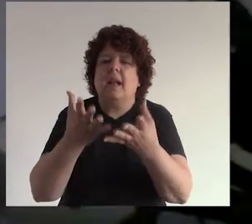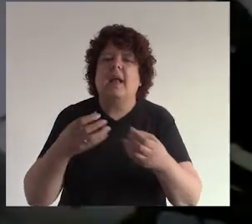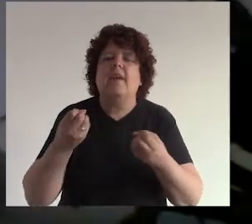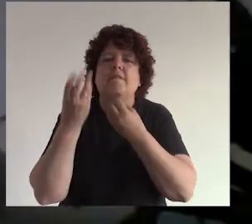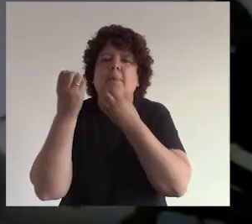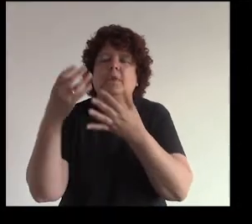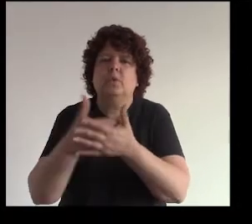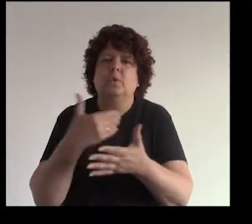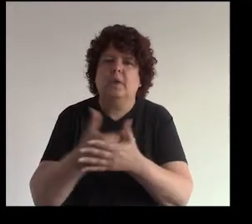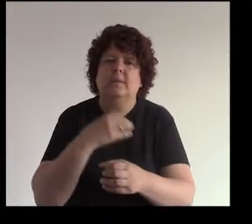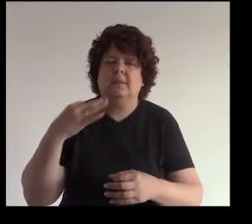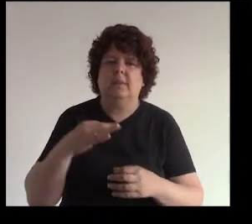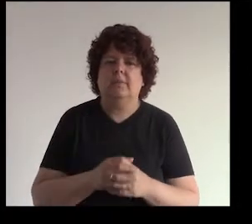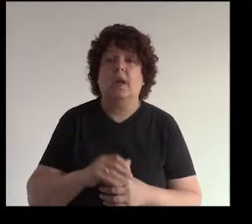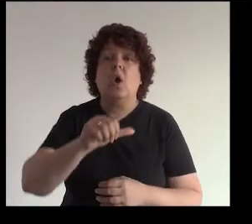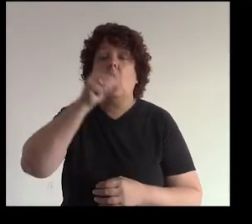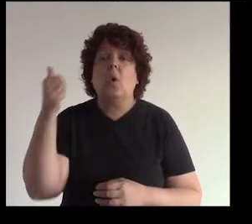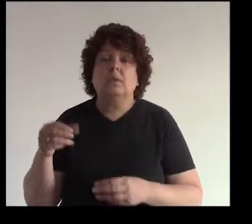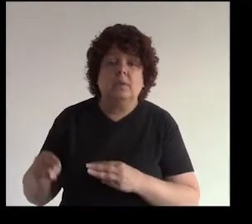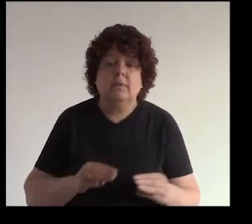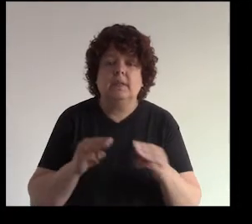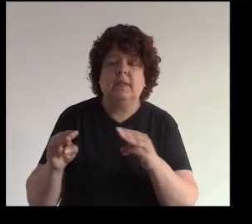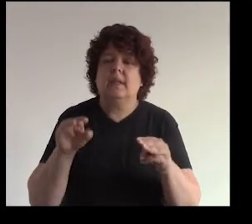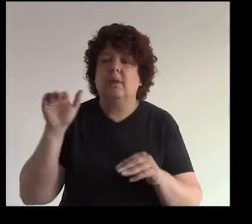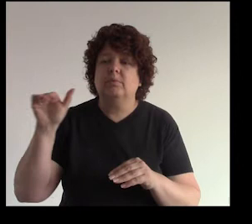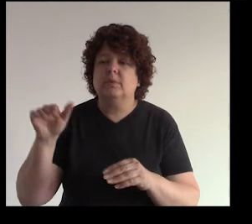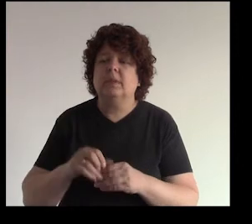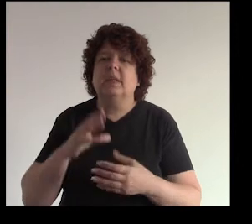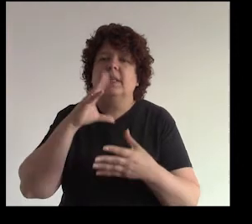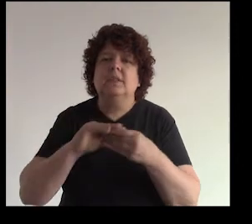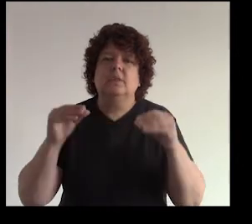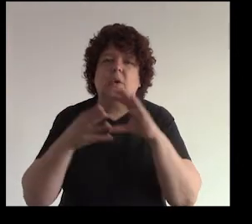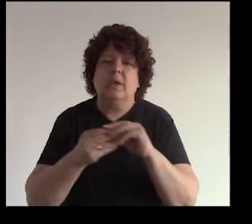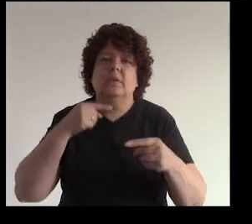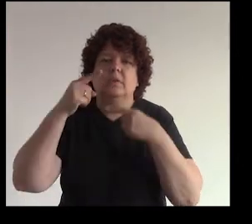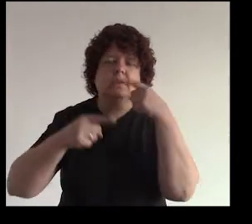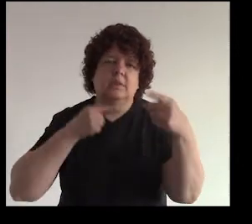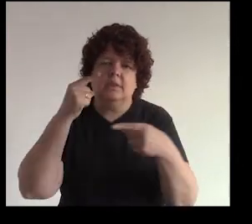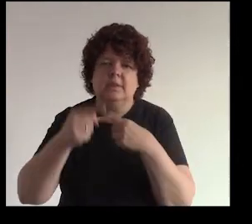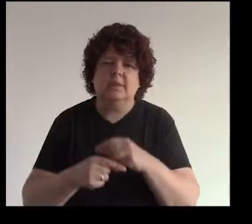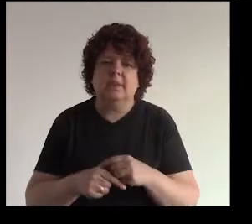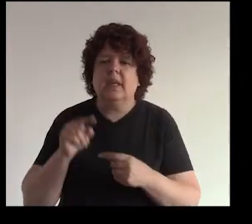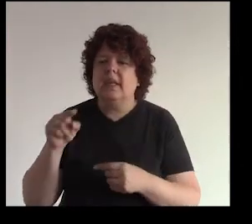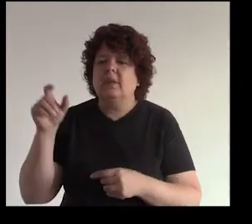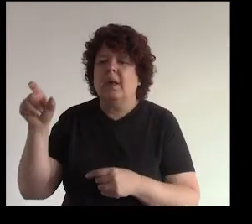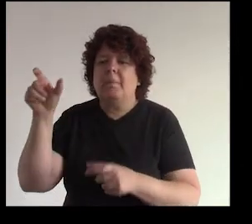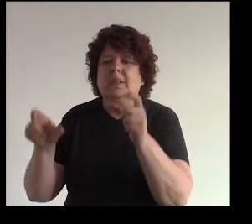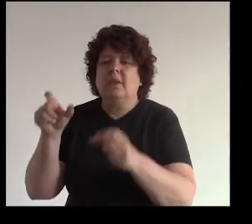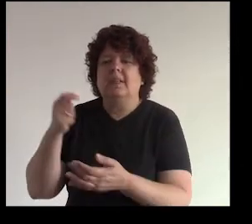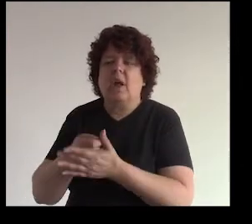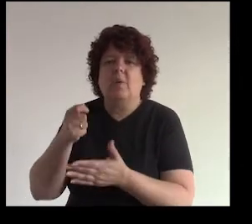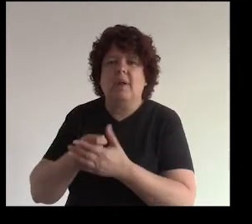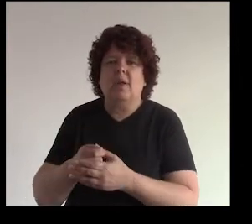manteniéndolos informados ¿bien? otra forma de atraer a las personas es contando historias cuenta historias de tus